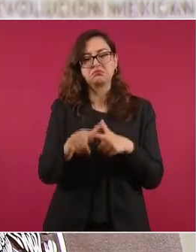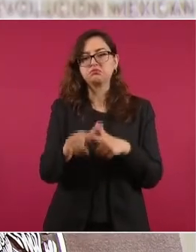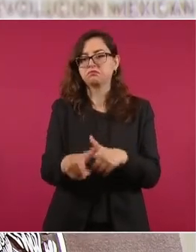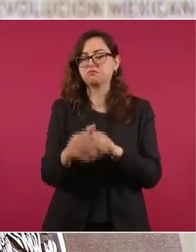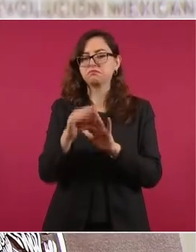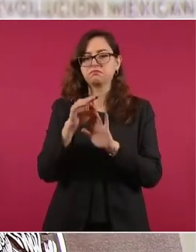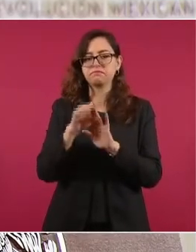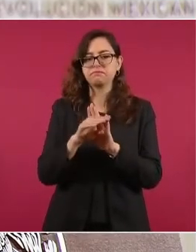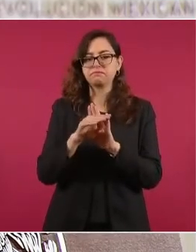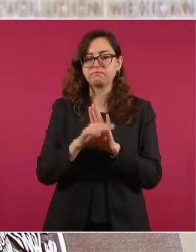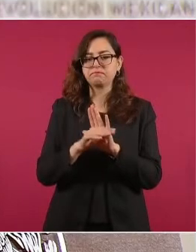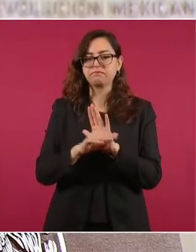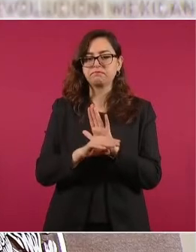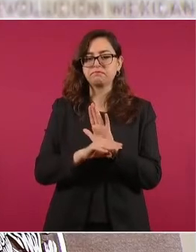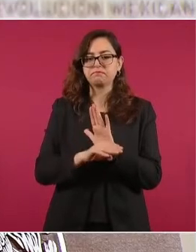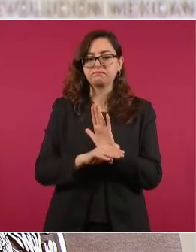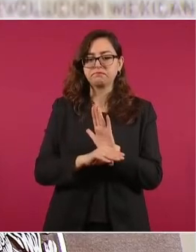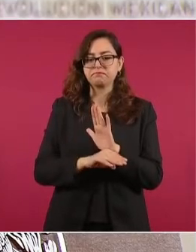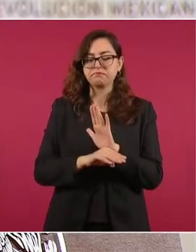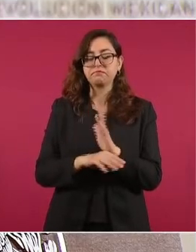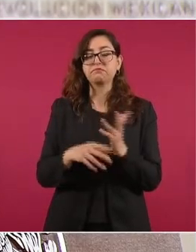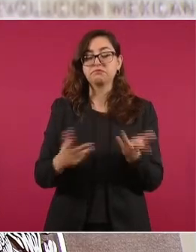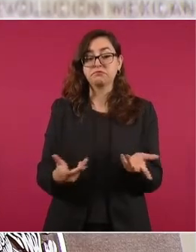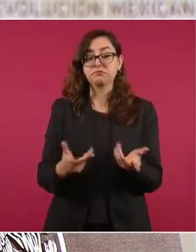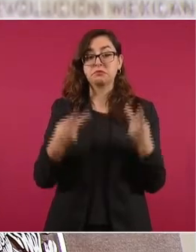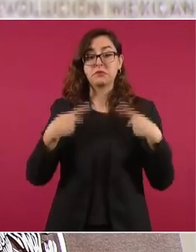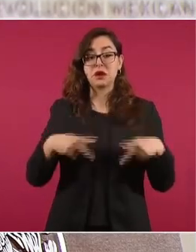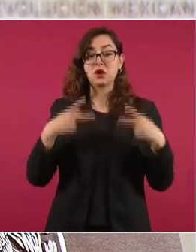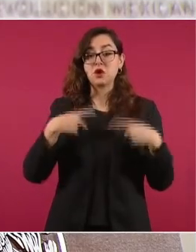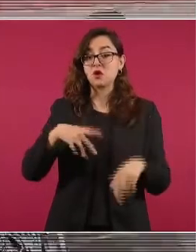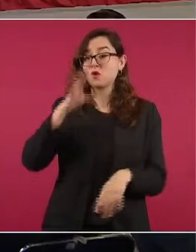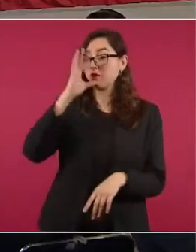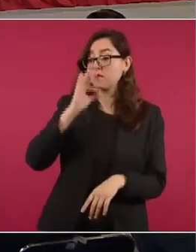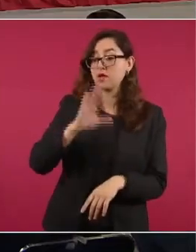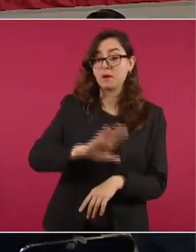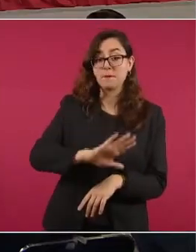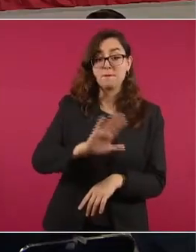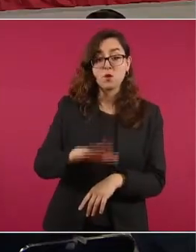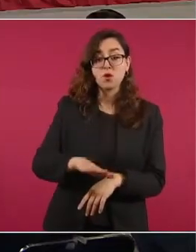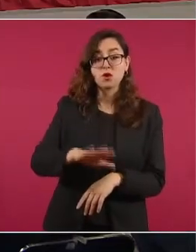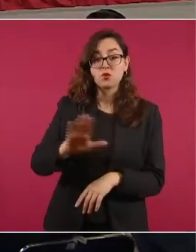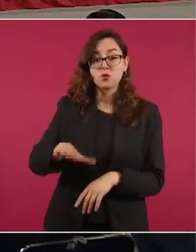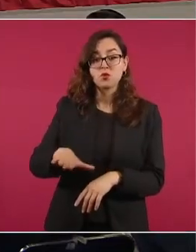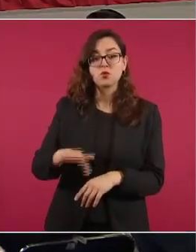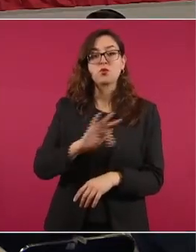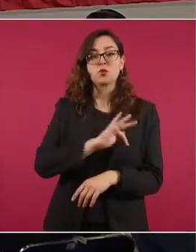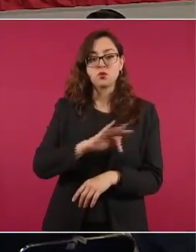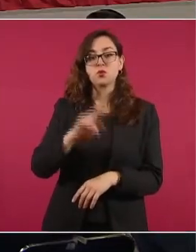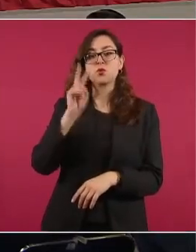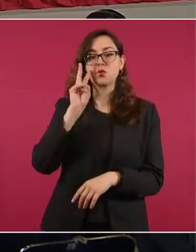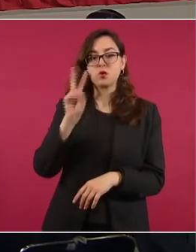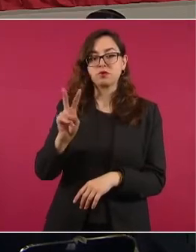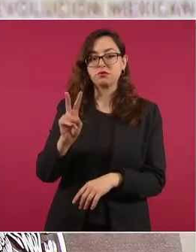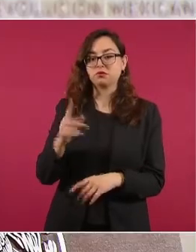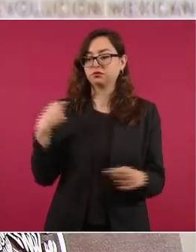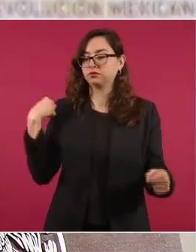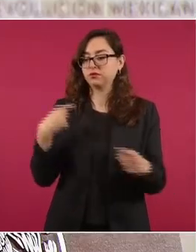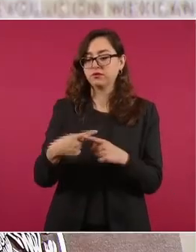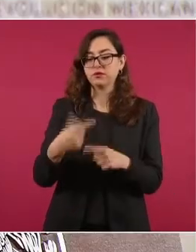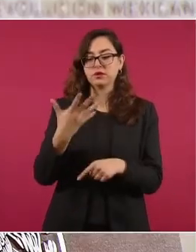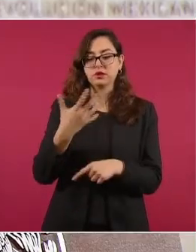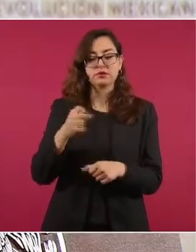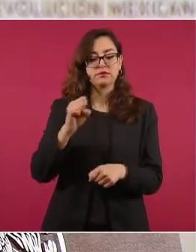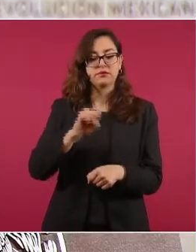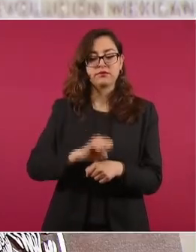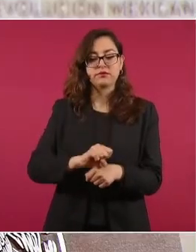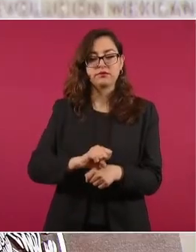relevante por el impacto que tiene, que son las defunciones, el indicador de mortalidad nos muestra que ya en las cinco semanas más